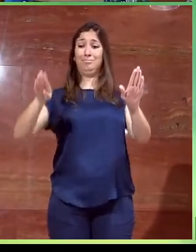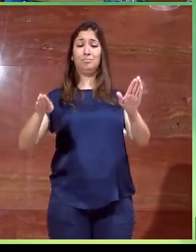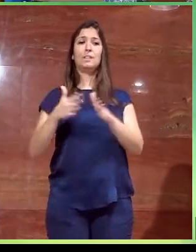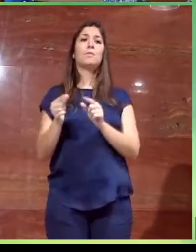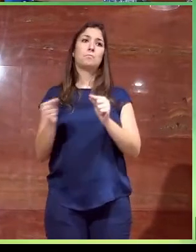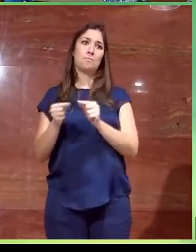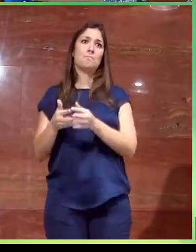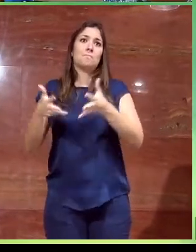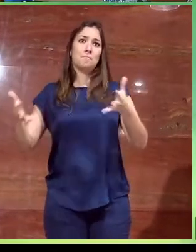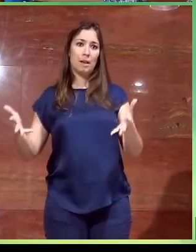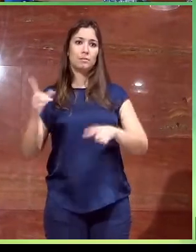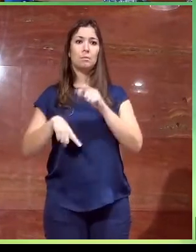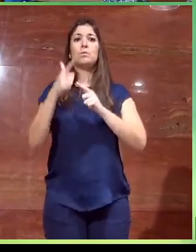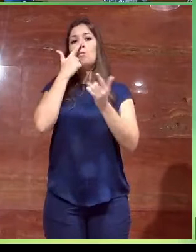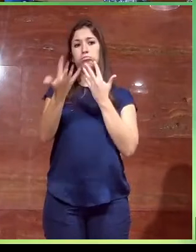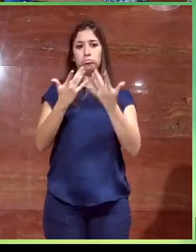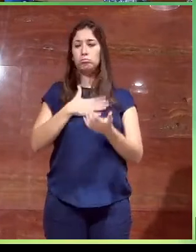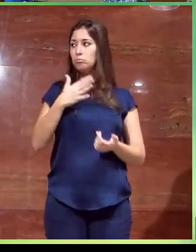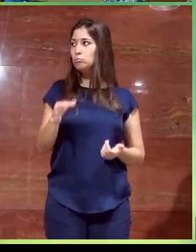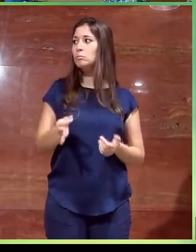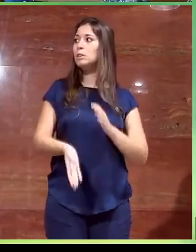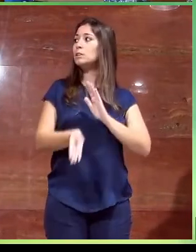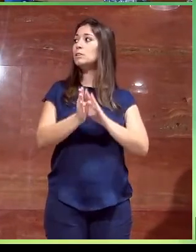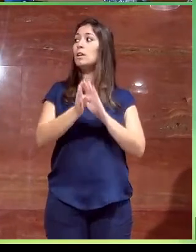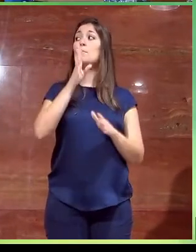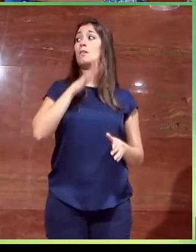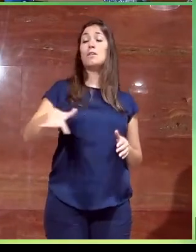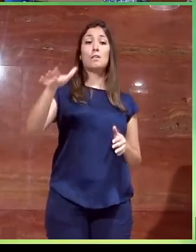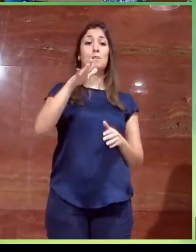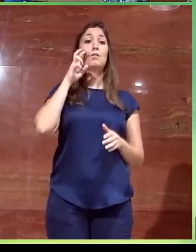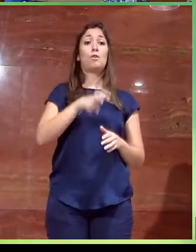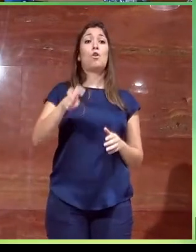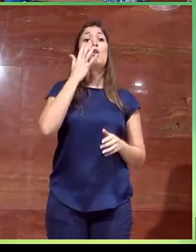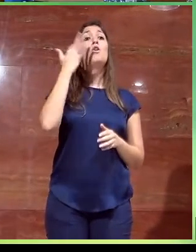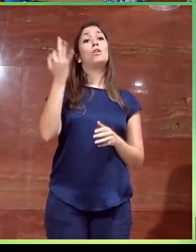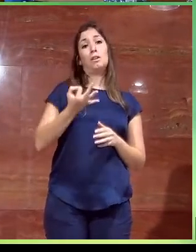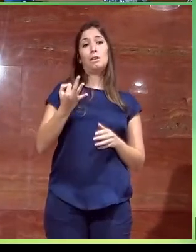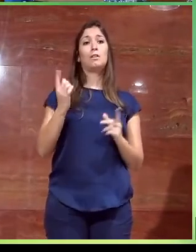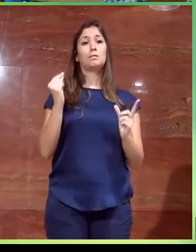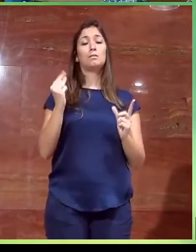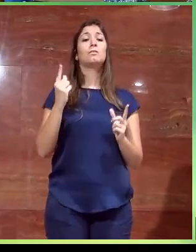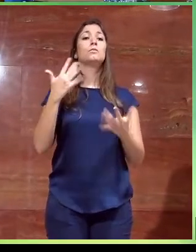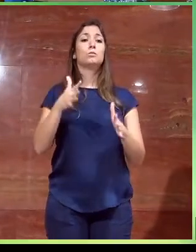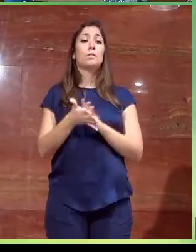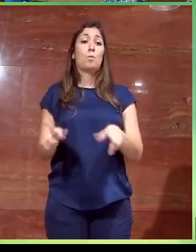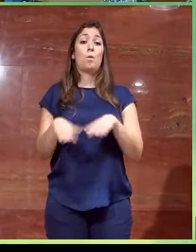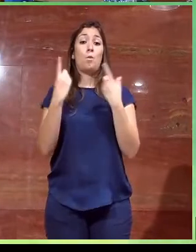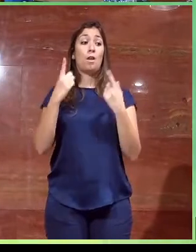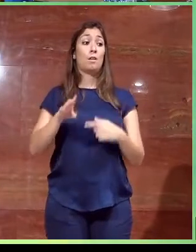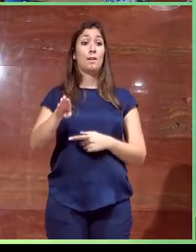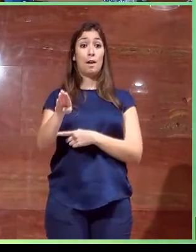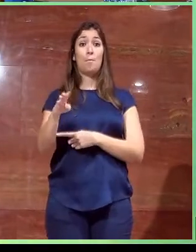y ya se canalizan las circulaciones, mantenemos la ubicación de las escaleras originales y, bueno, nos da igual, una rampa con